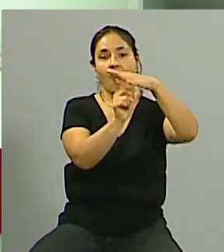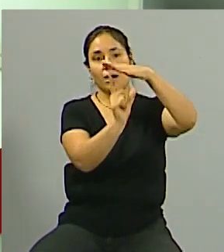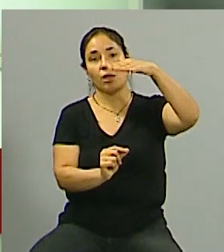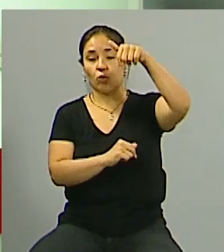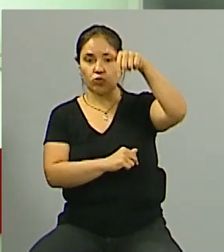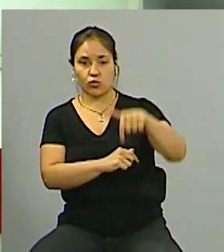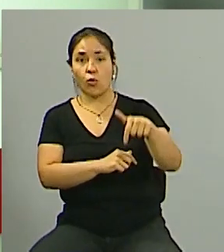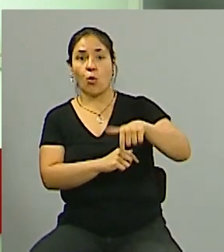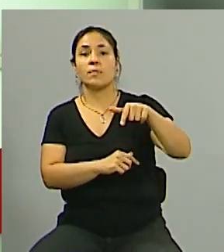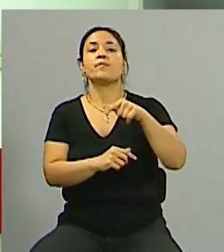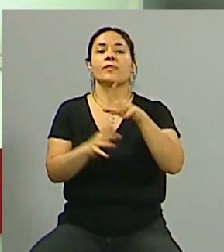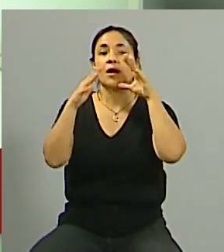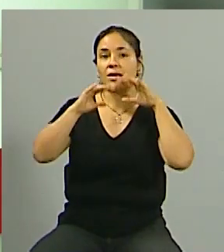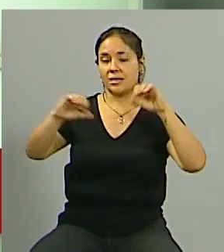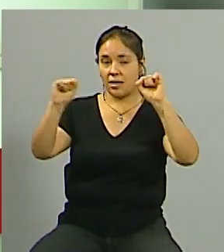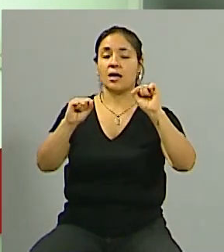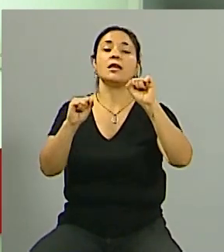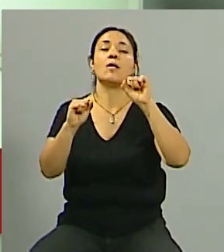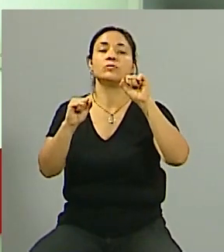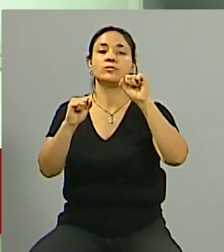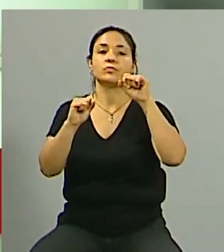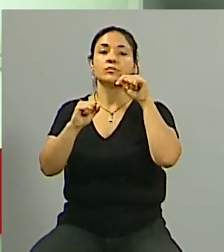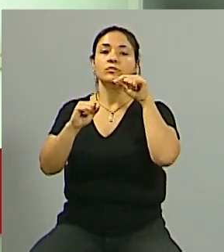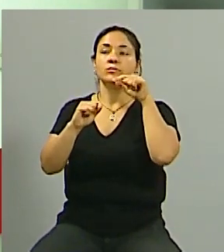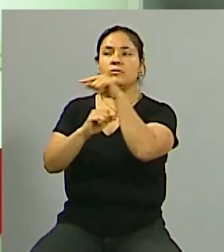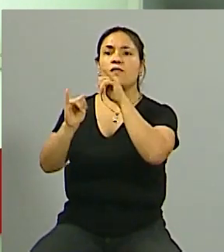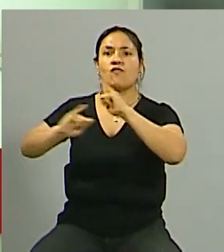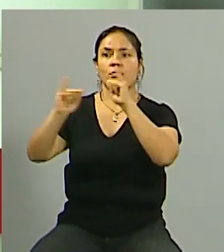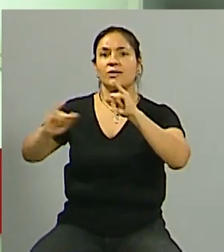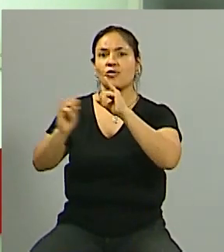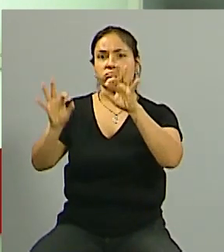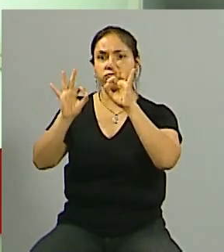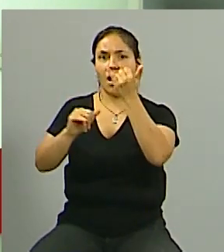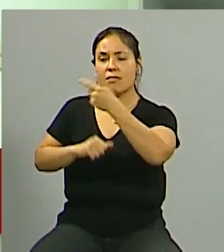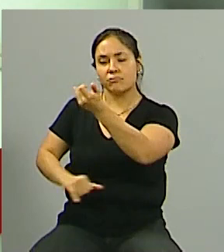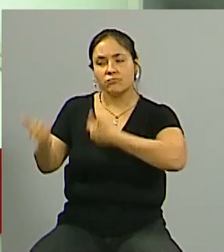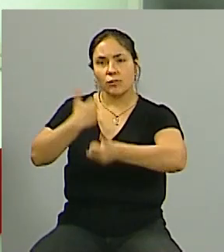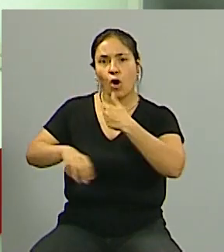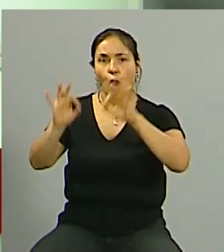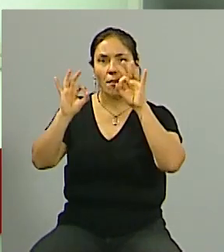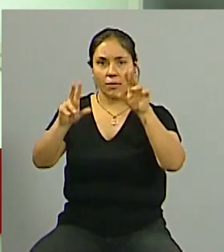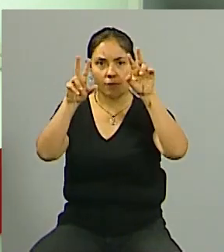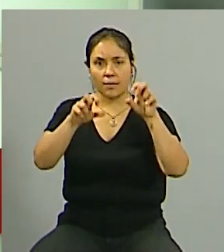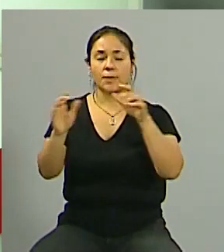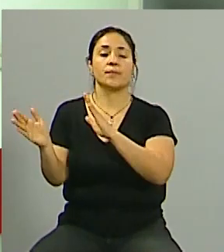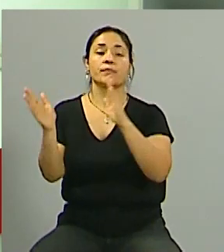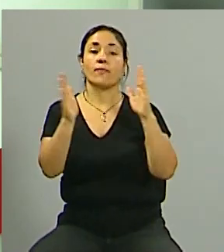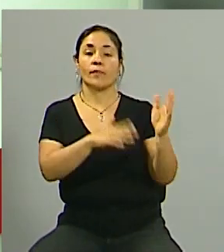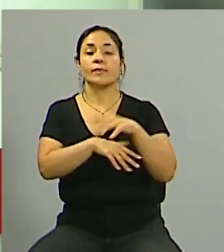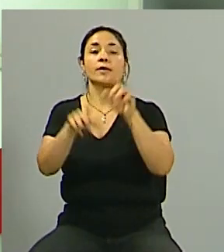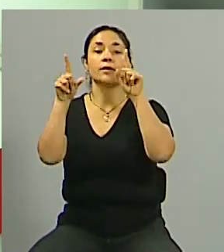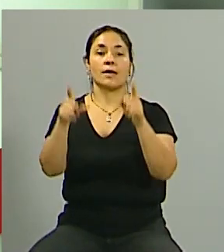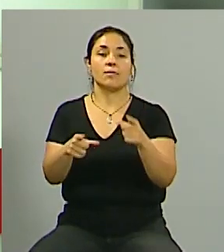todos los detalles por supuesto y vamos a renovar un poco la información que está vinculada con este tema. Nos vamos a ocupar de